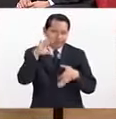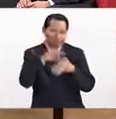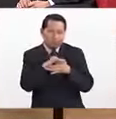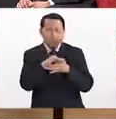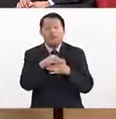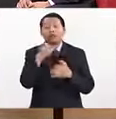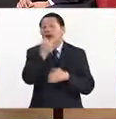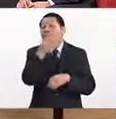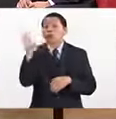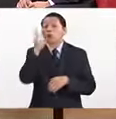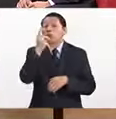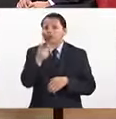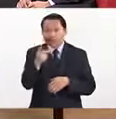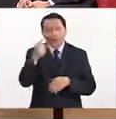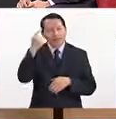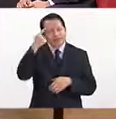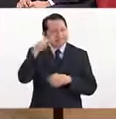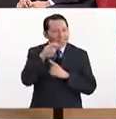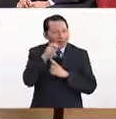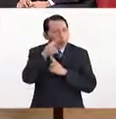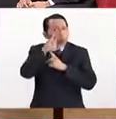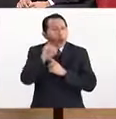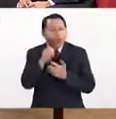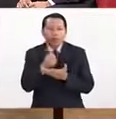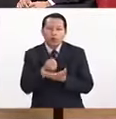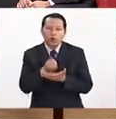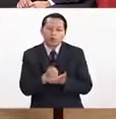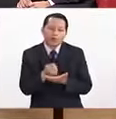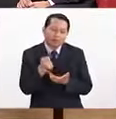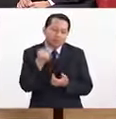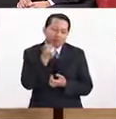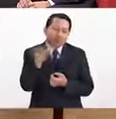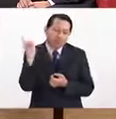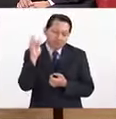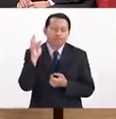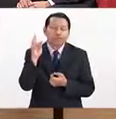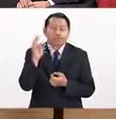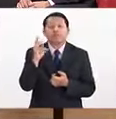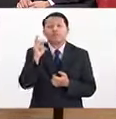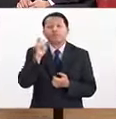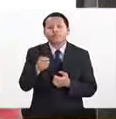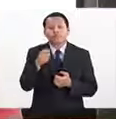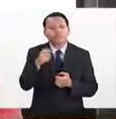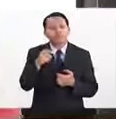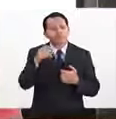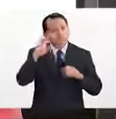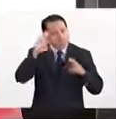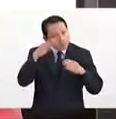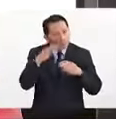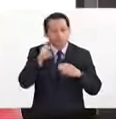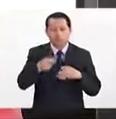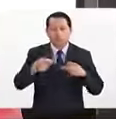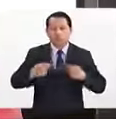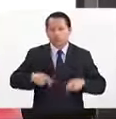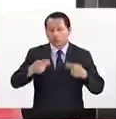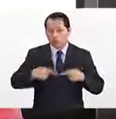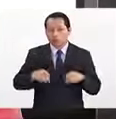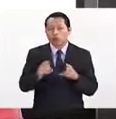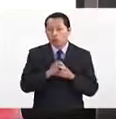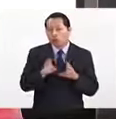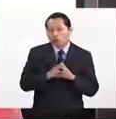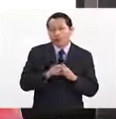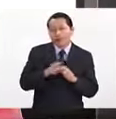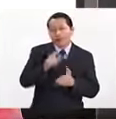neuroeconomía. Muy importante. Trata, desde luego, es una perspectiva de la conducta del consumidor, dice,